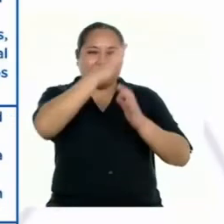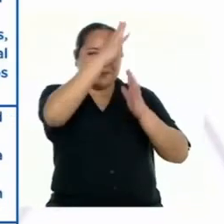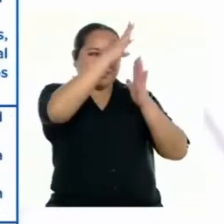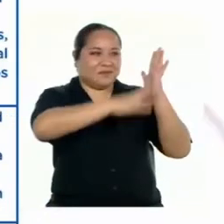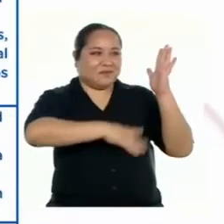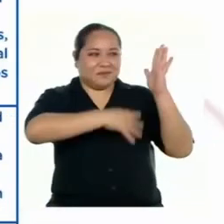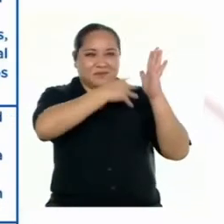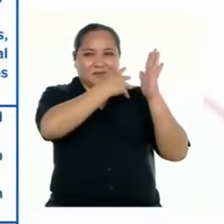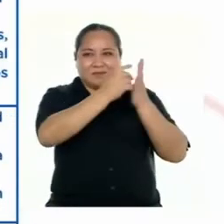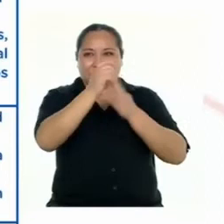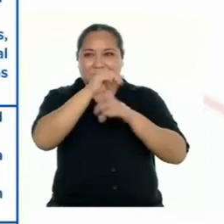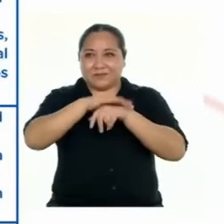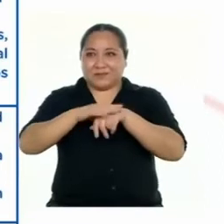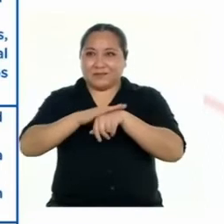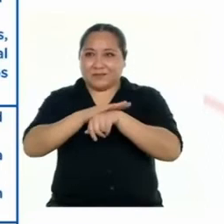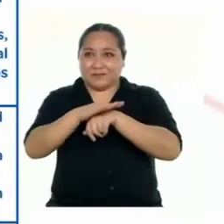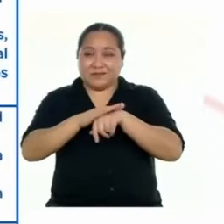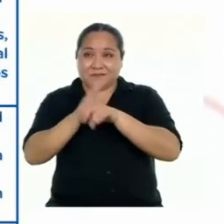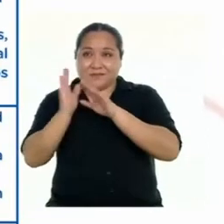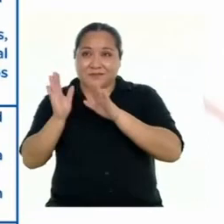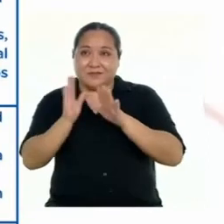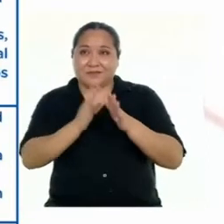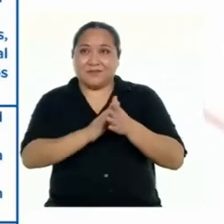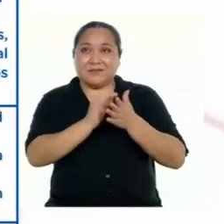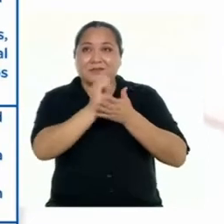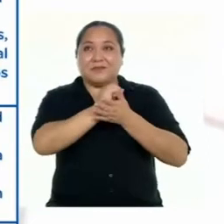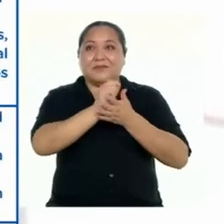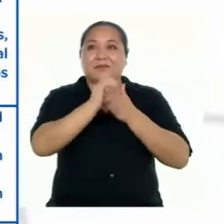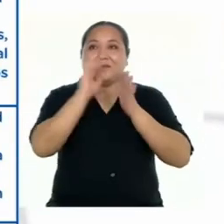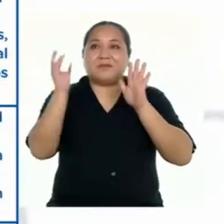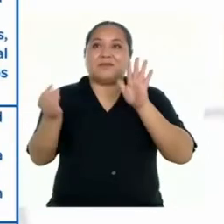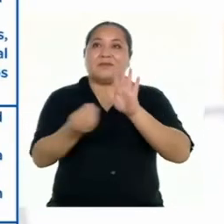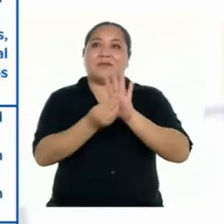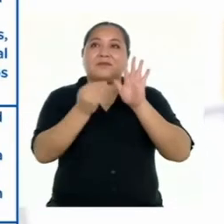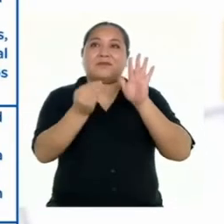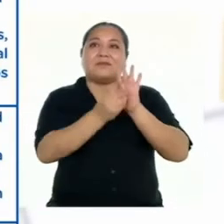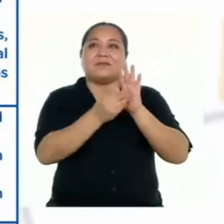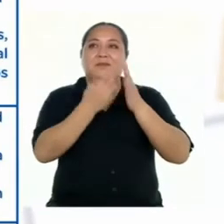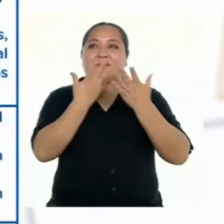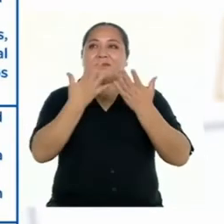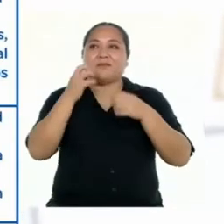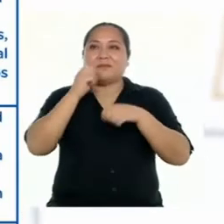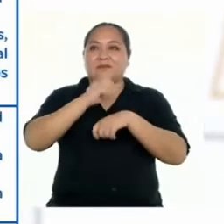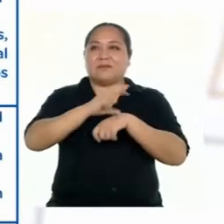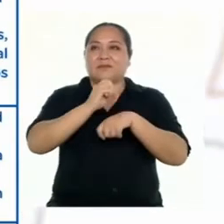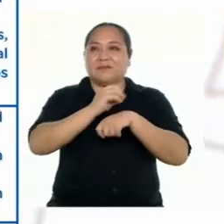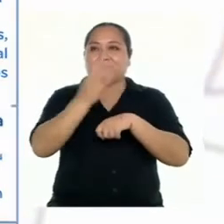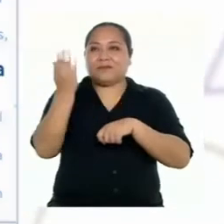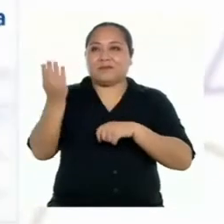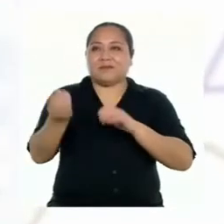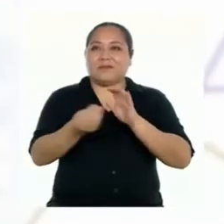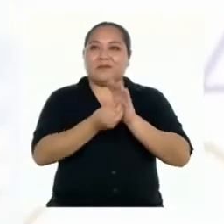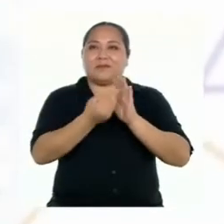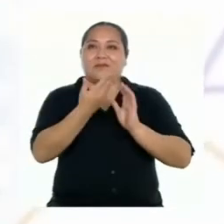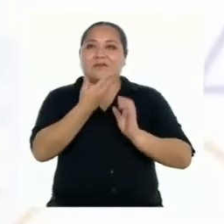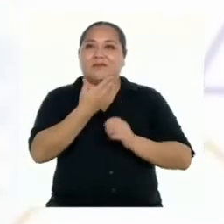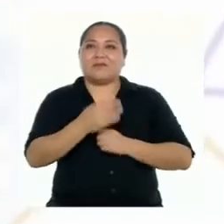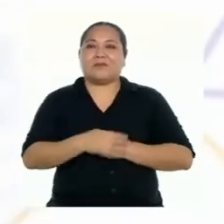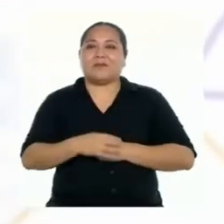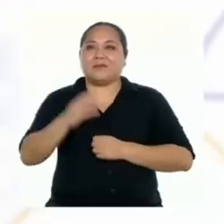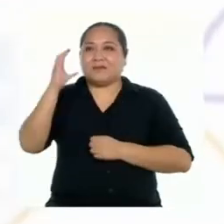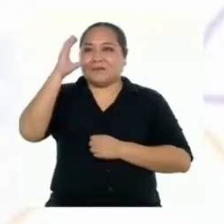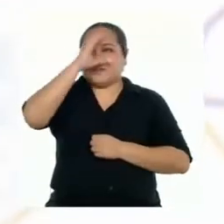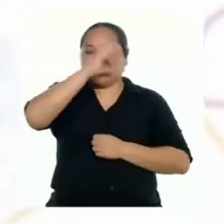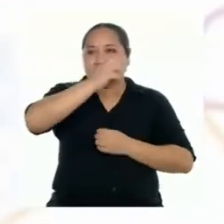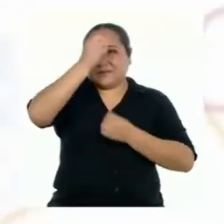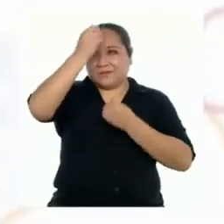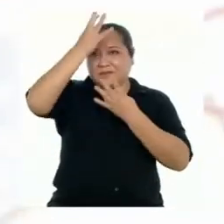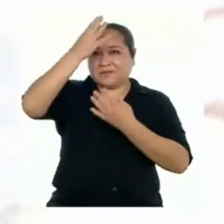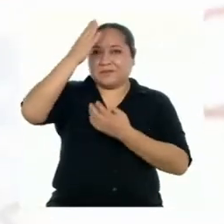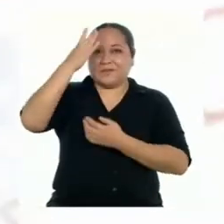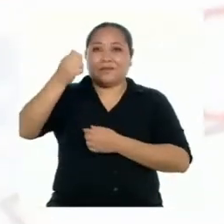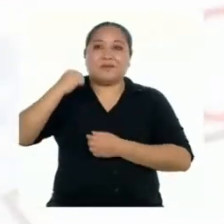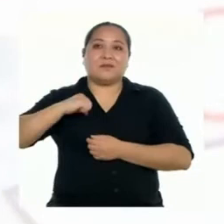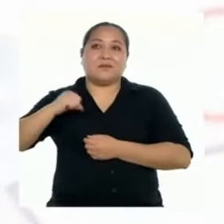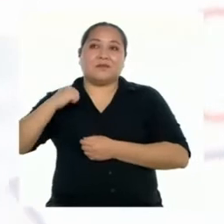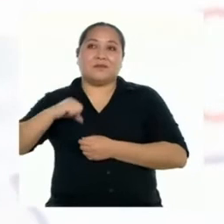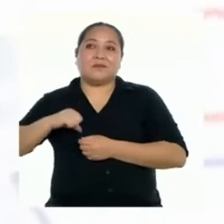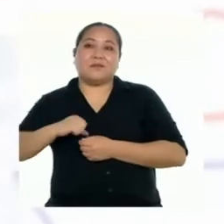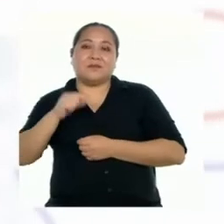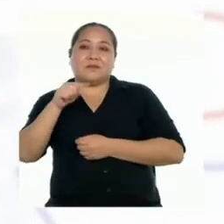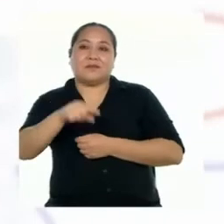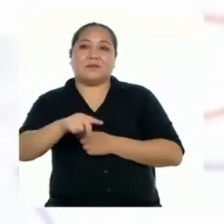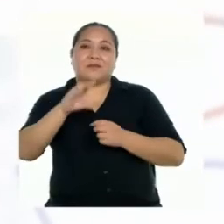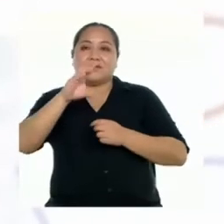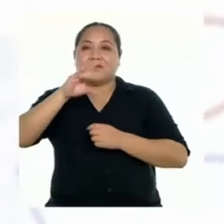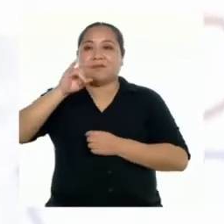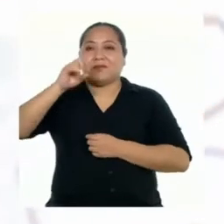escritura hemos agregado un par de oraciones en la sección de recomendaciones. Y son las siguientes. Busca información en tu municipalidad